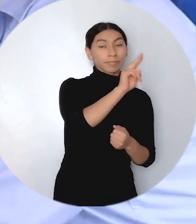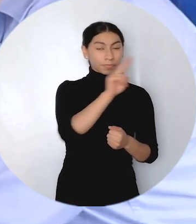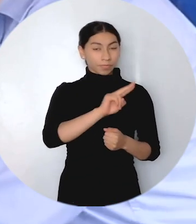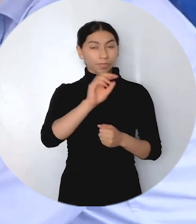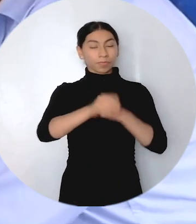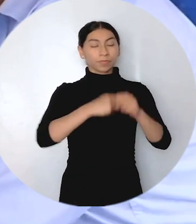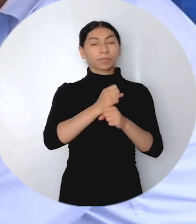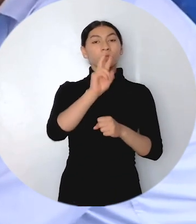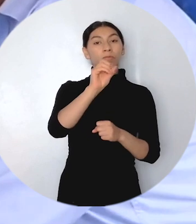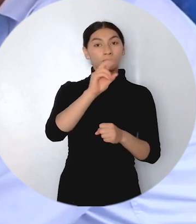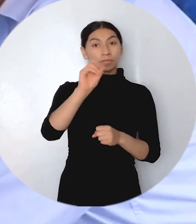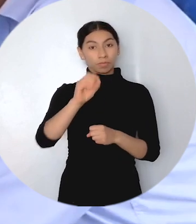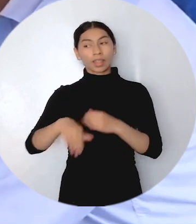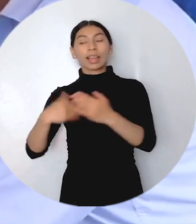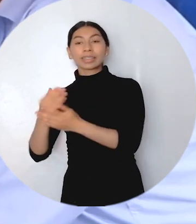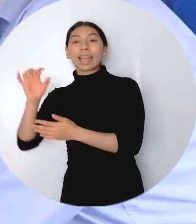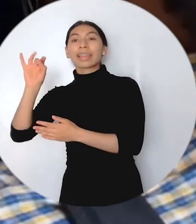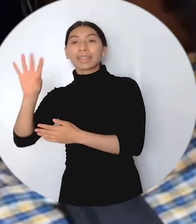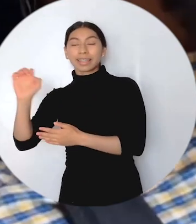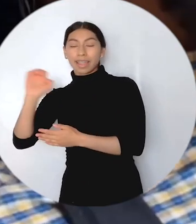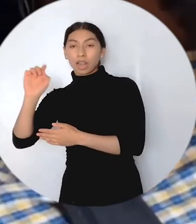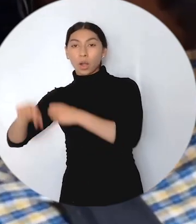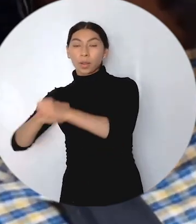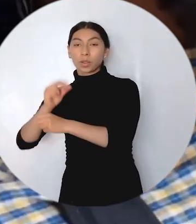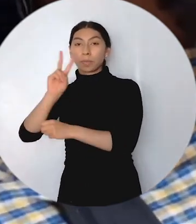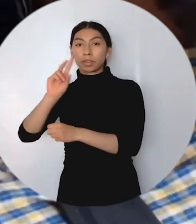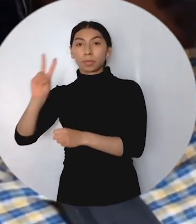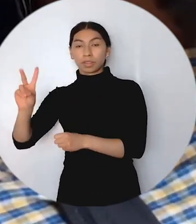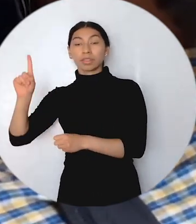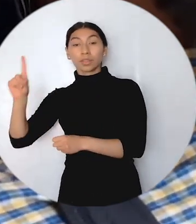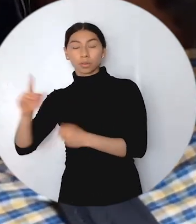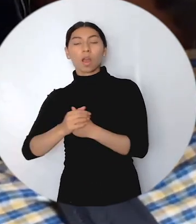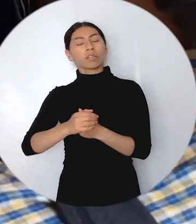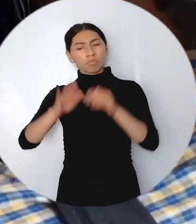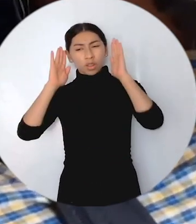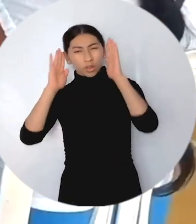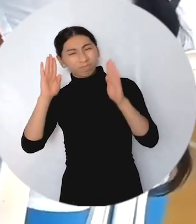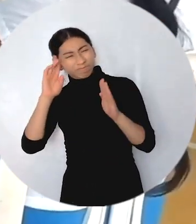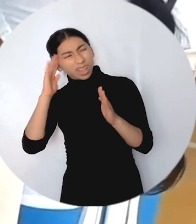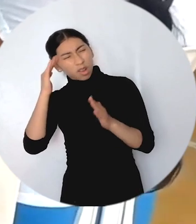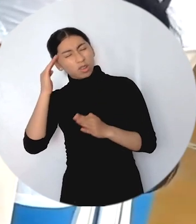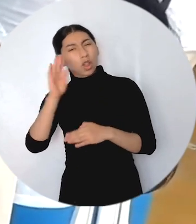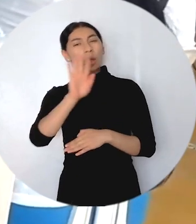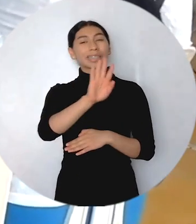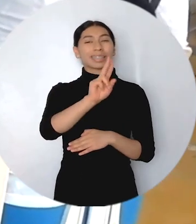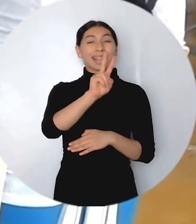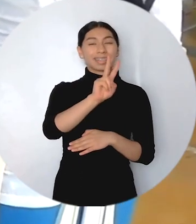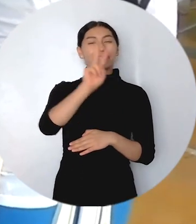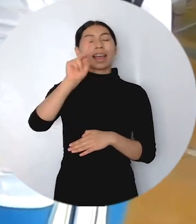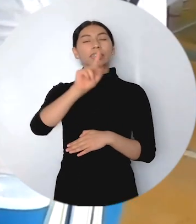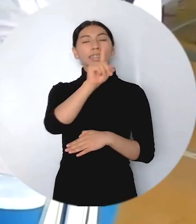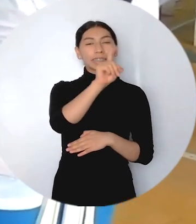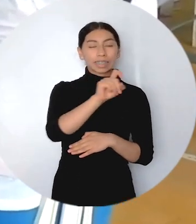Entre el 17 de marzo de 2020 y el 15 de enero de 2021, la Unidad para las Víctimas tuvo conocimiento de la ocurrencia de 67 emergencias